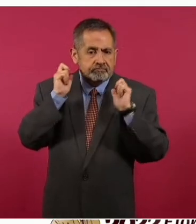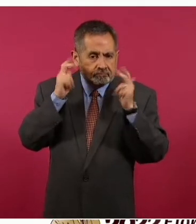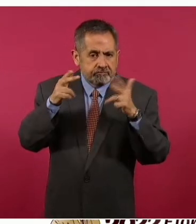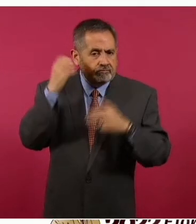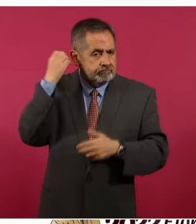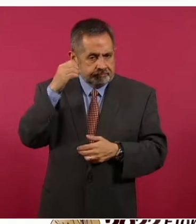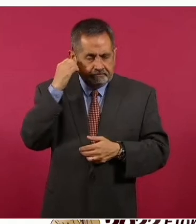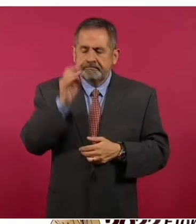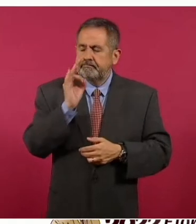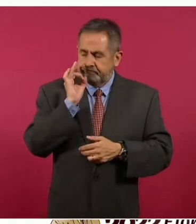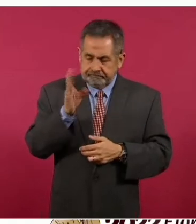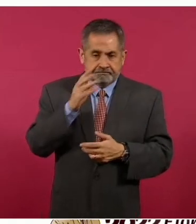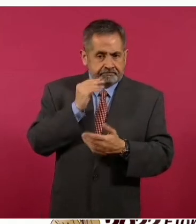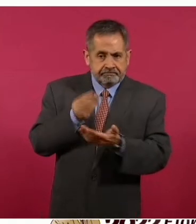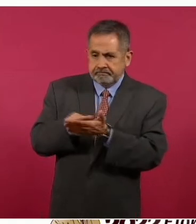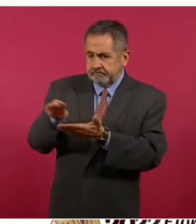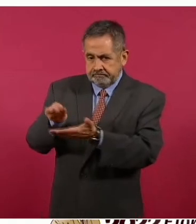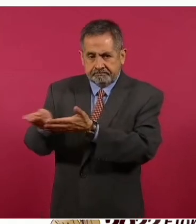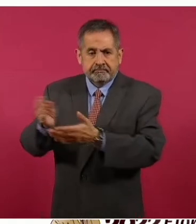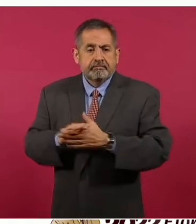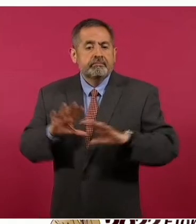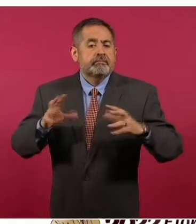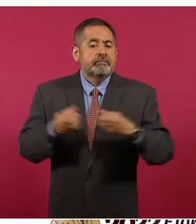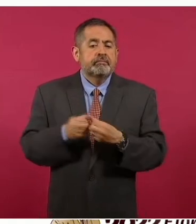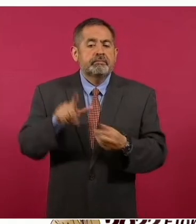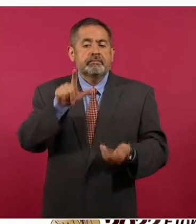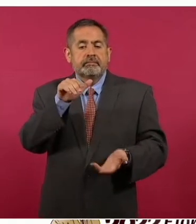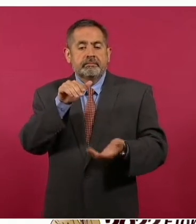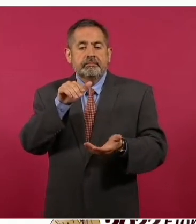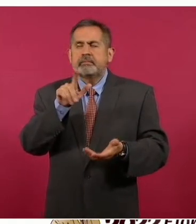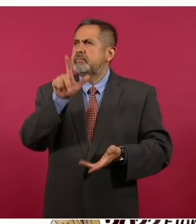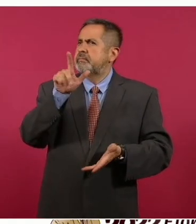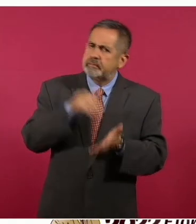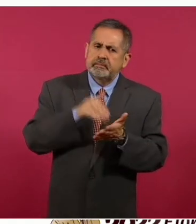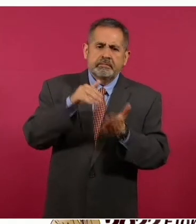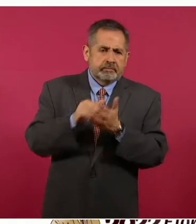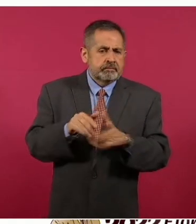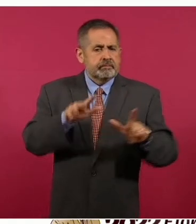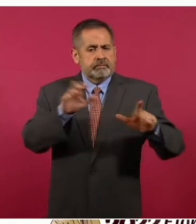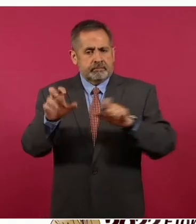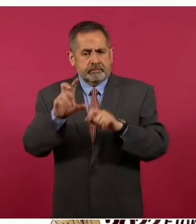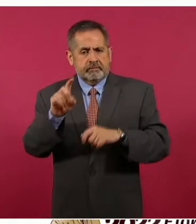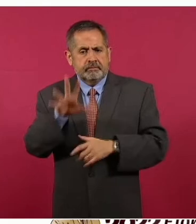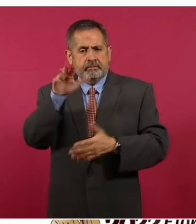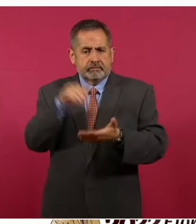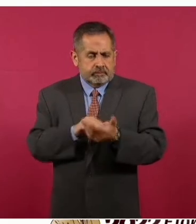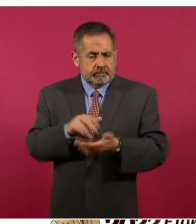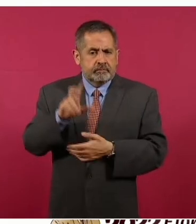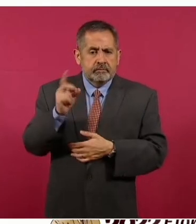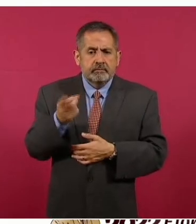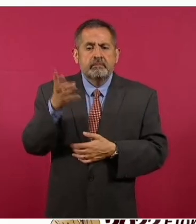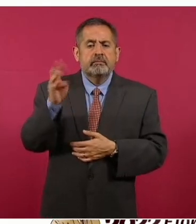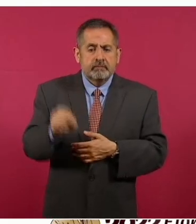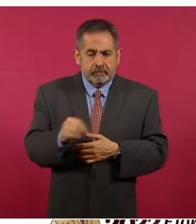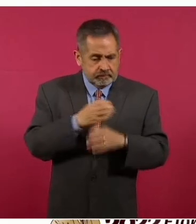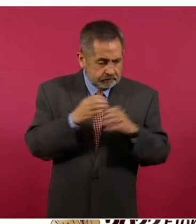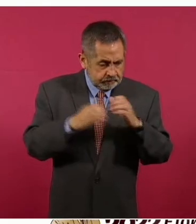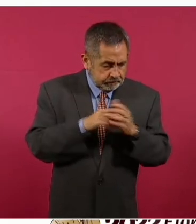Oaxaca, y siete millones 735 mil 39